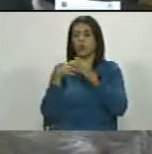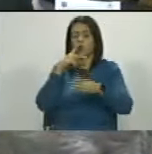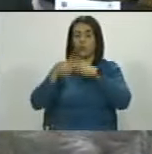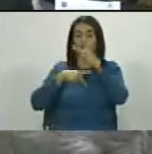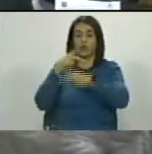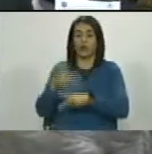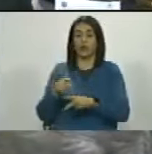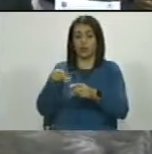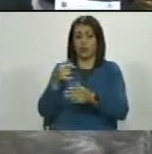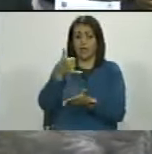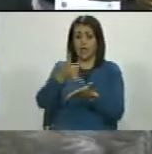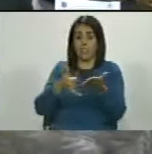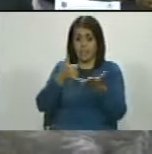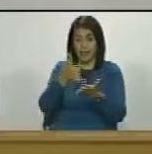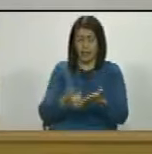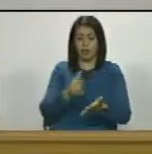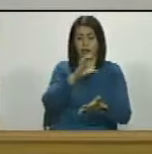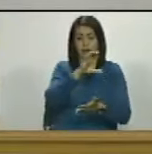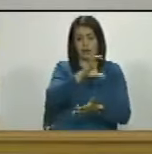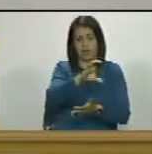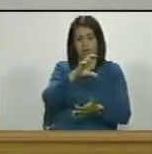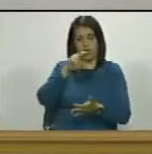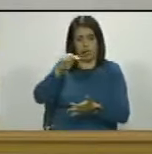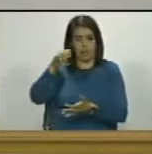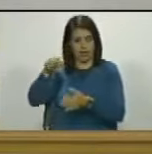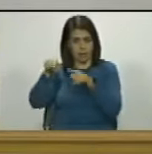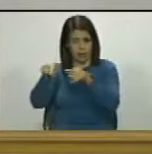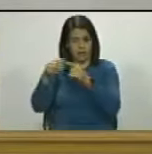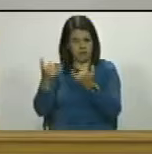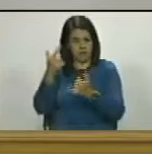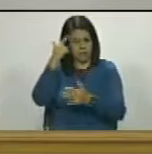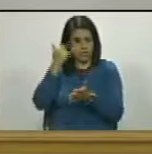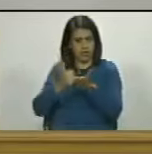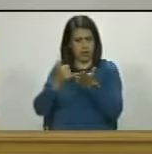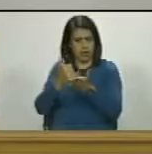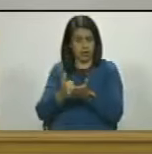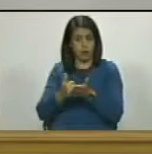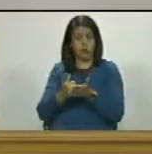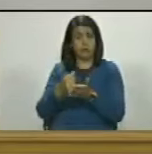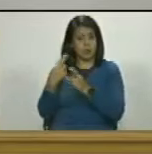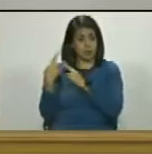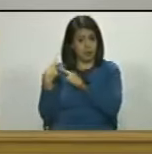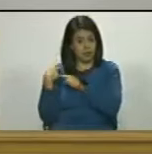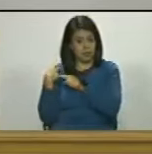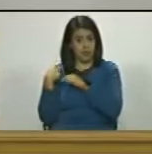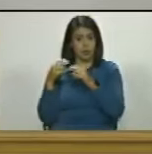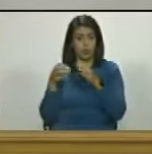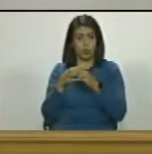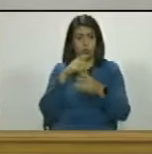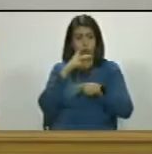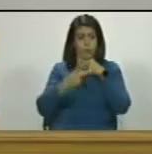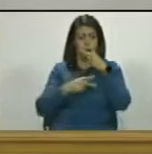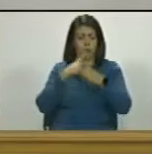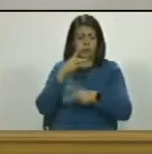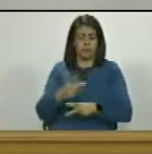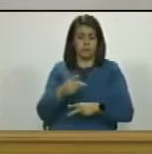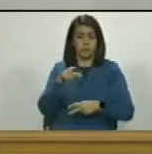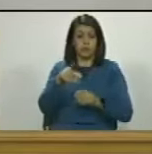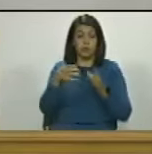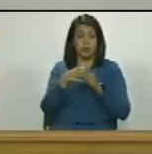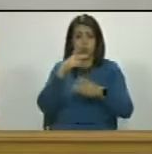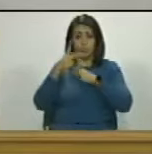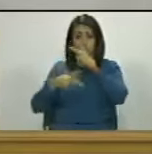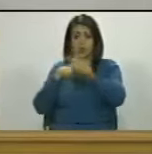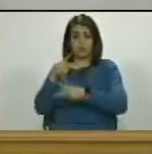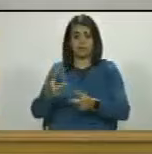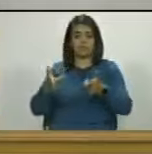políticos debidamente inscritos ante el consejo nacional electoral y si son representantes de esos partidos políticos y esos partidos